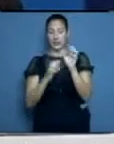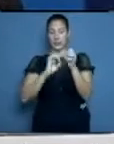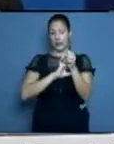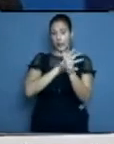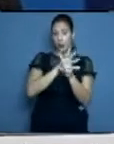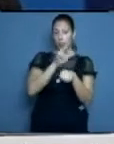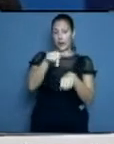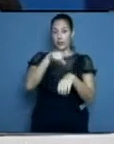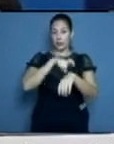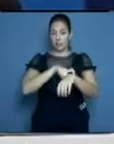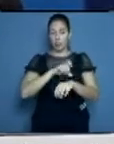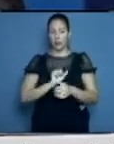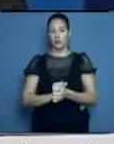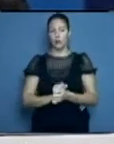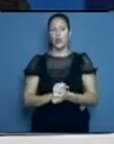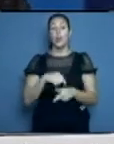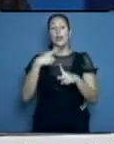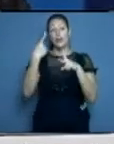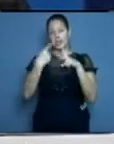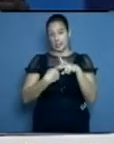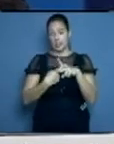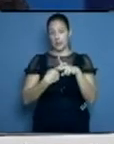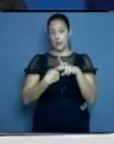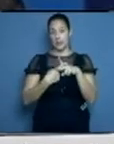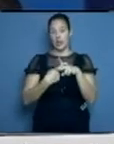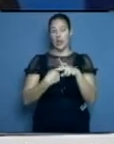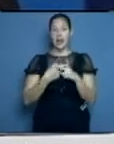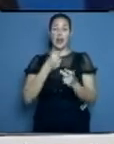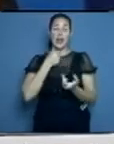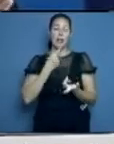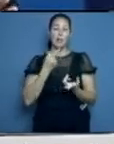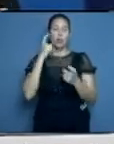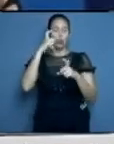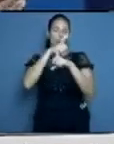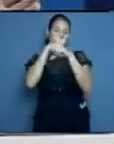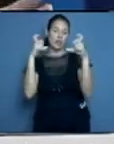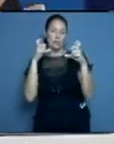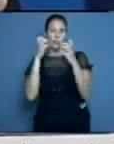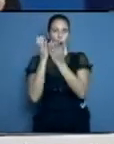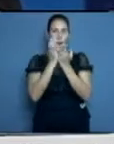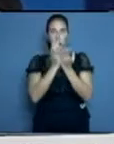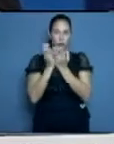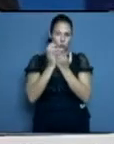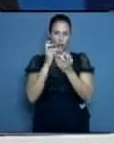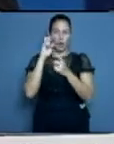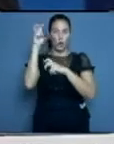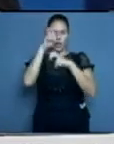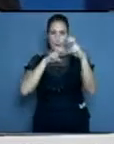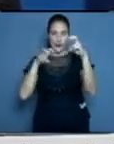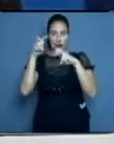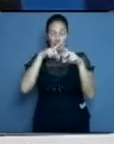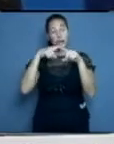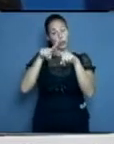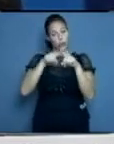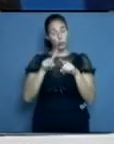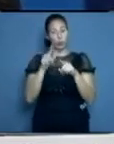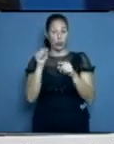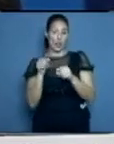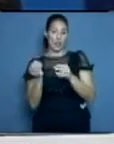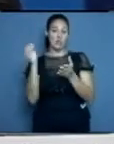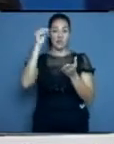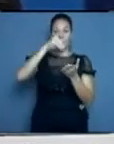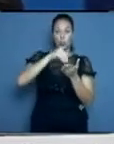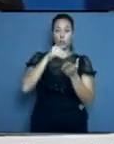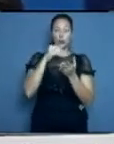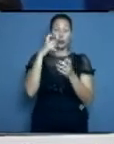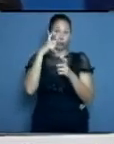país y a la adquisición de nueva evidencia científica tanto nacional como internacional. En este momento